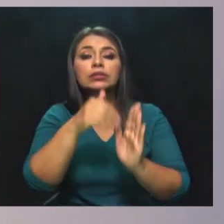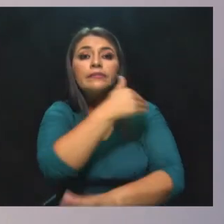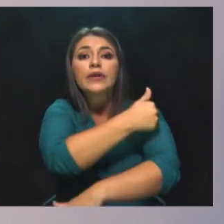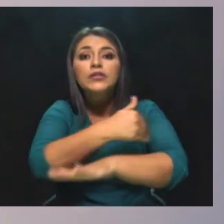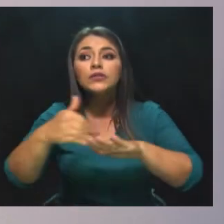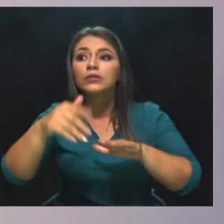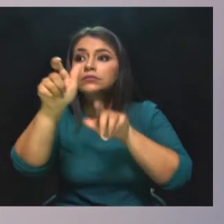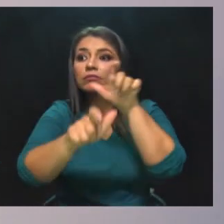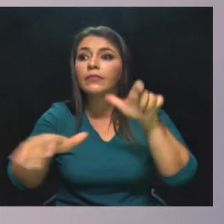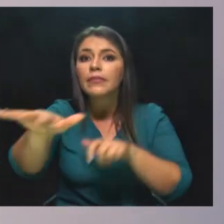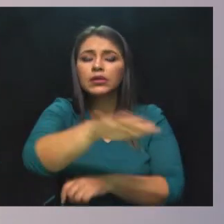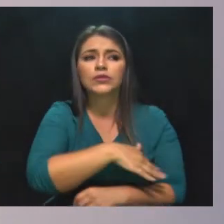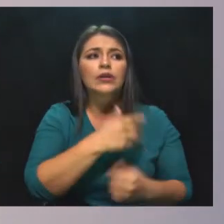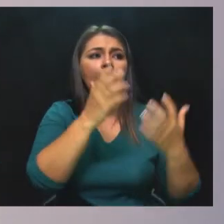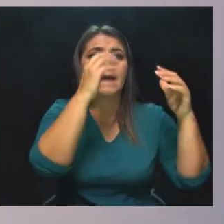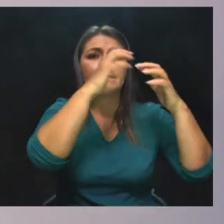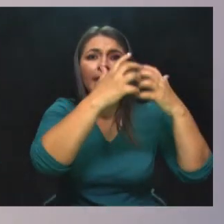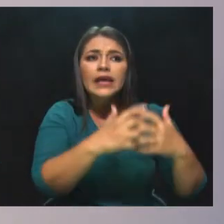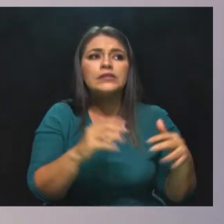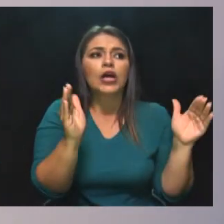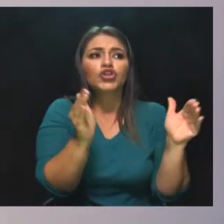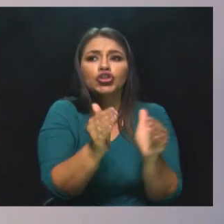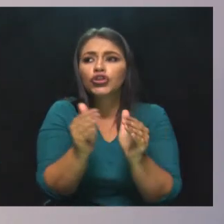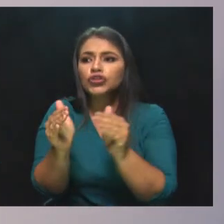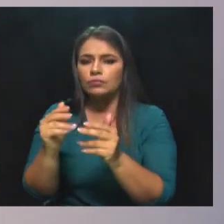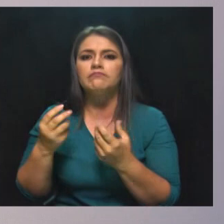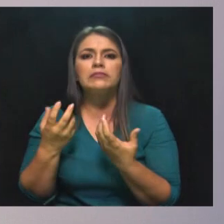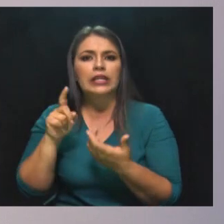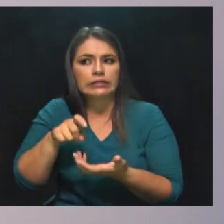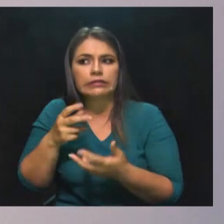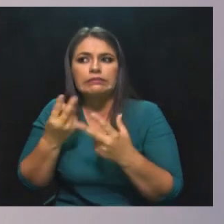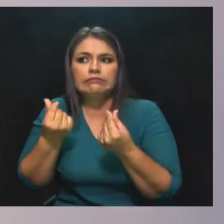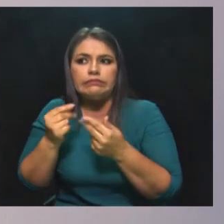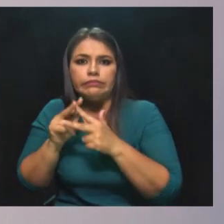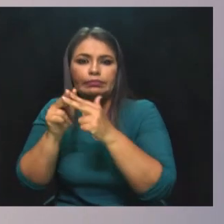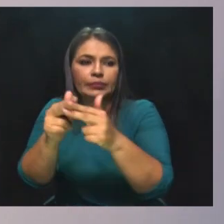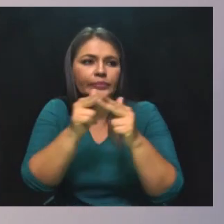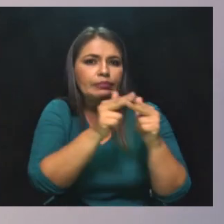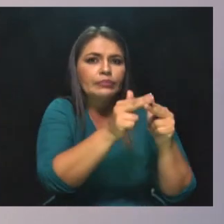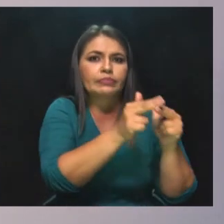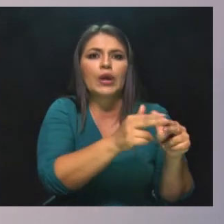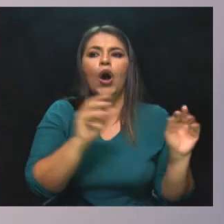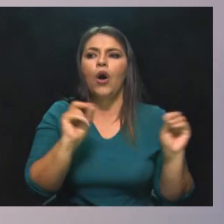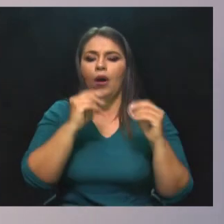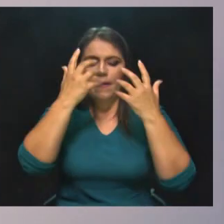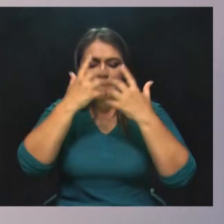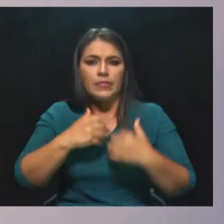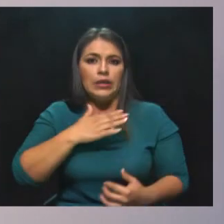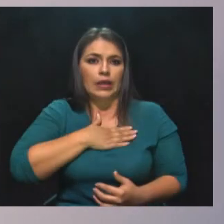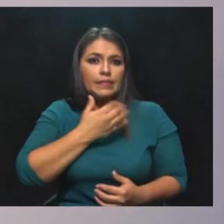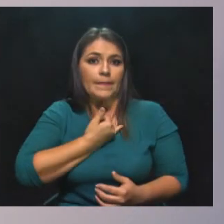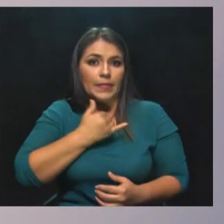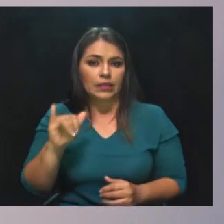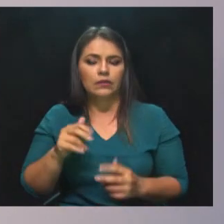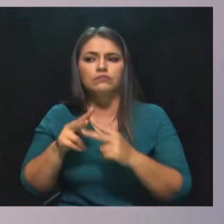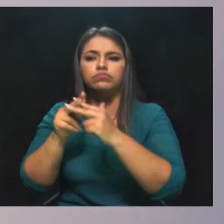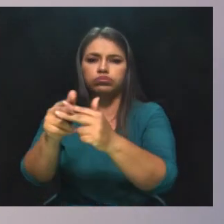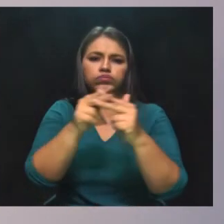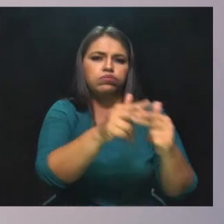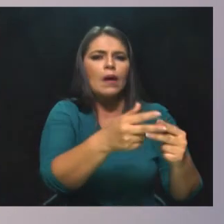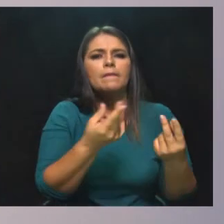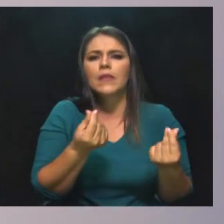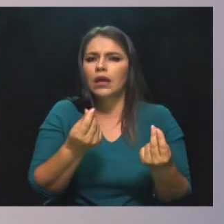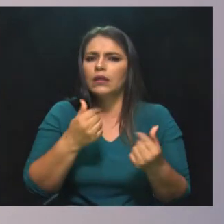pesos para pequeña y mediana empresa y para empresarios informales del Departamento de manera que puedan